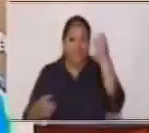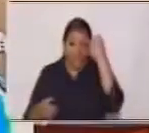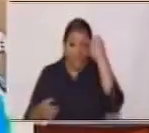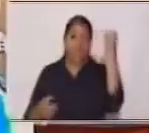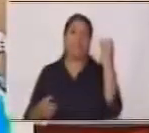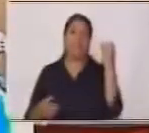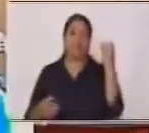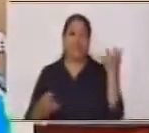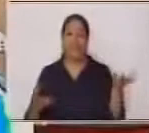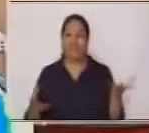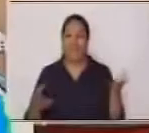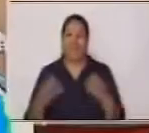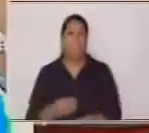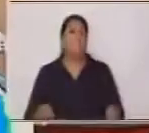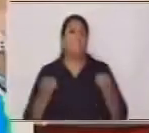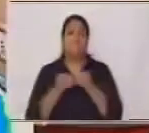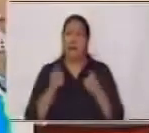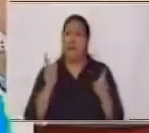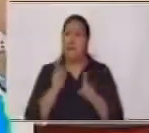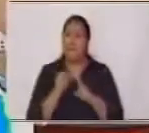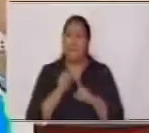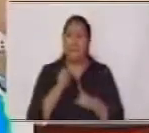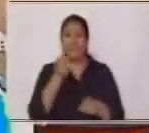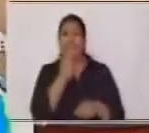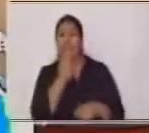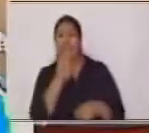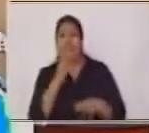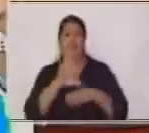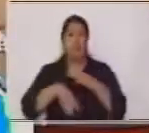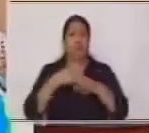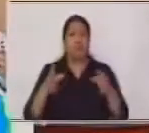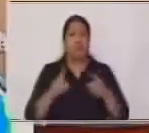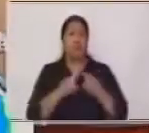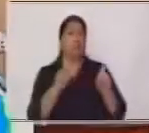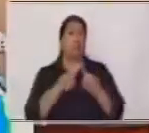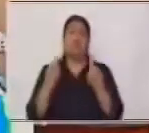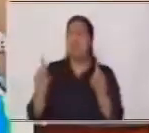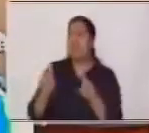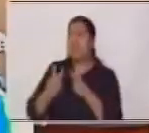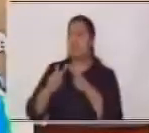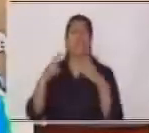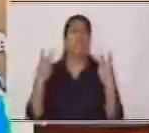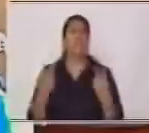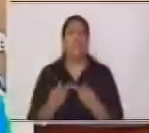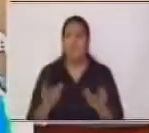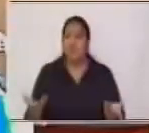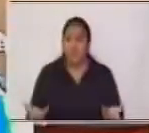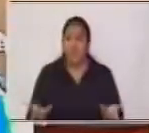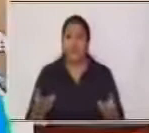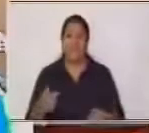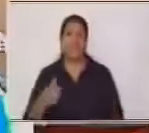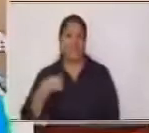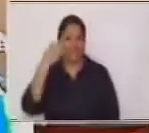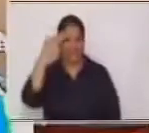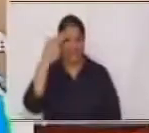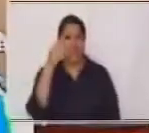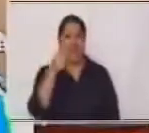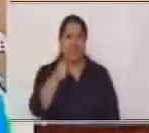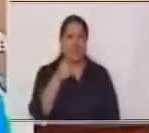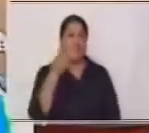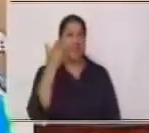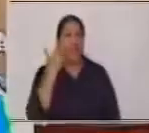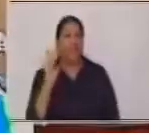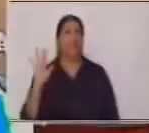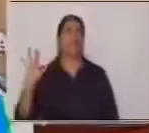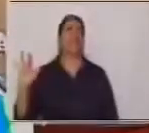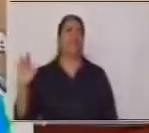chistes más De diferentes frutas Y de diferentes verduras ¿Verdad que sí? Yo sé que lo van a probar Y lo van a